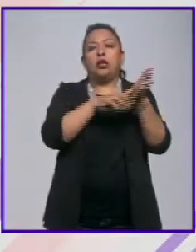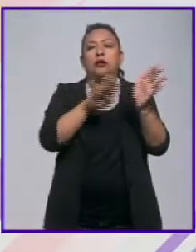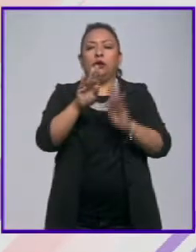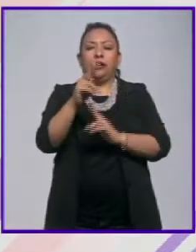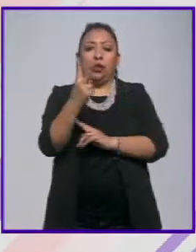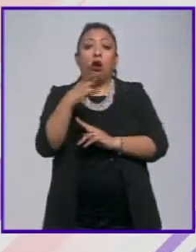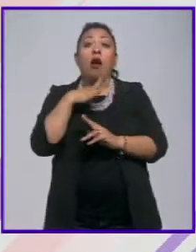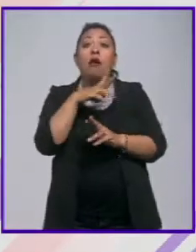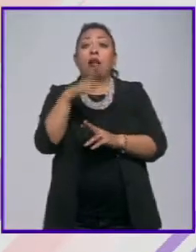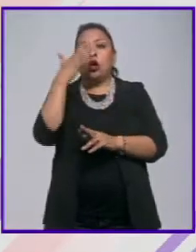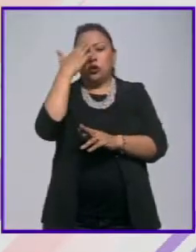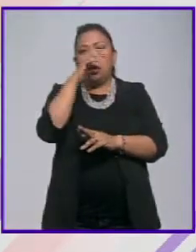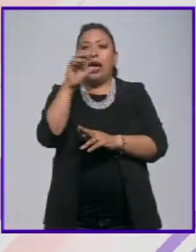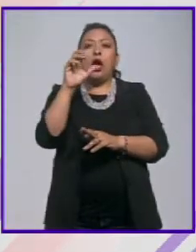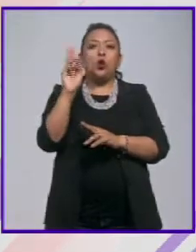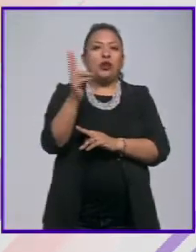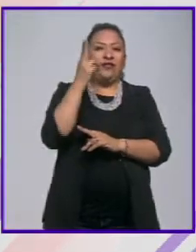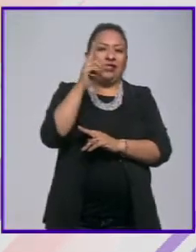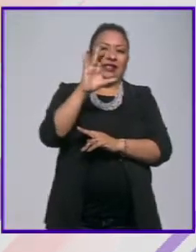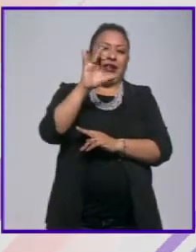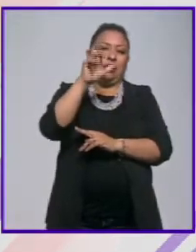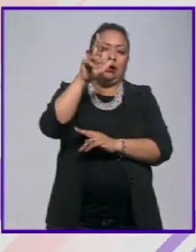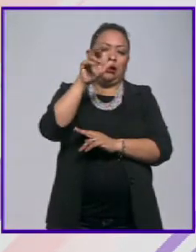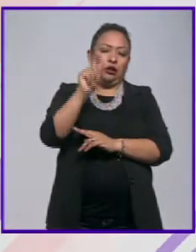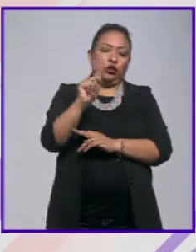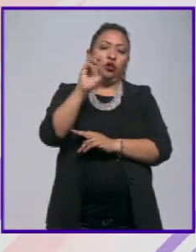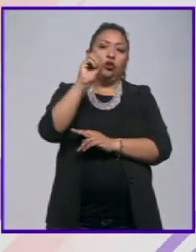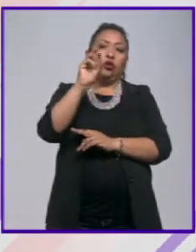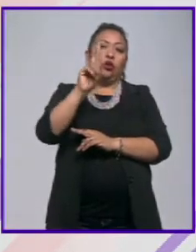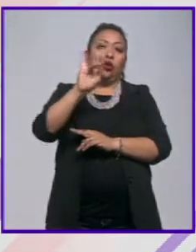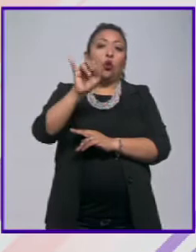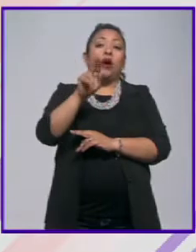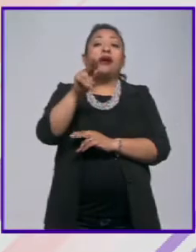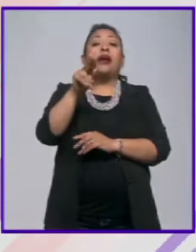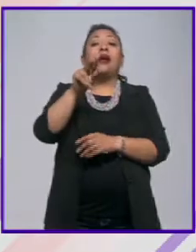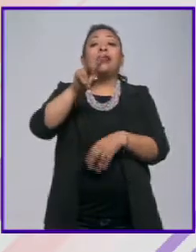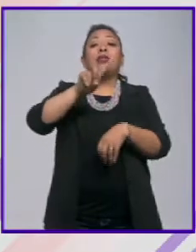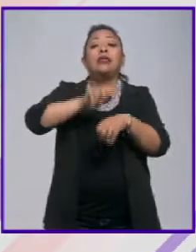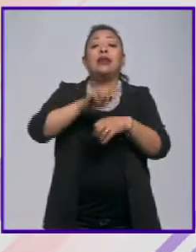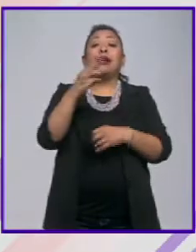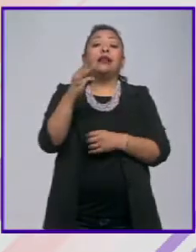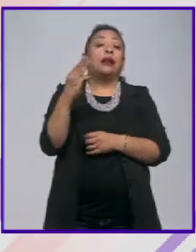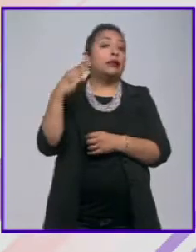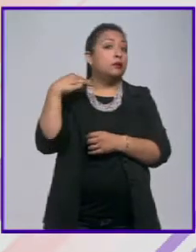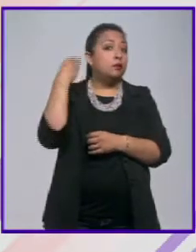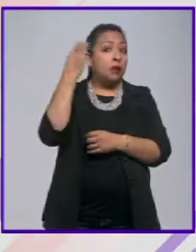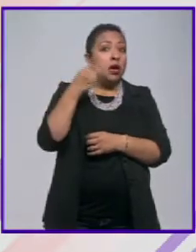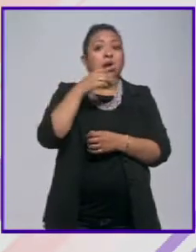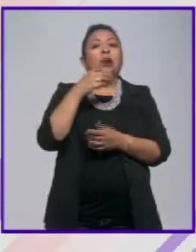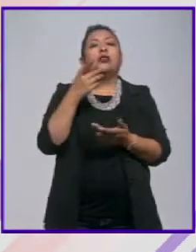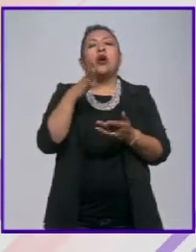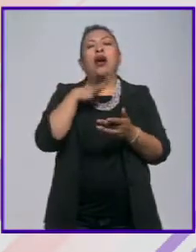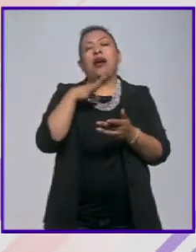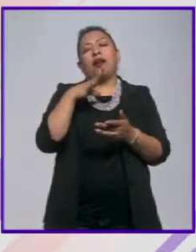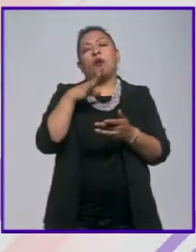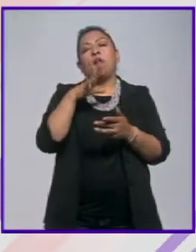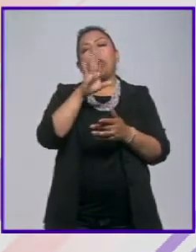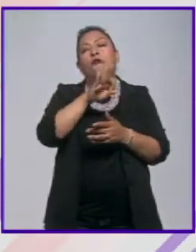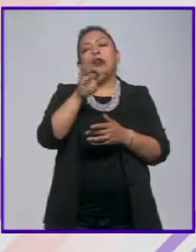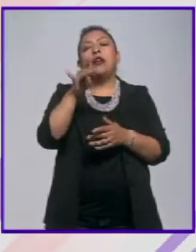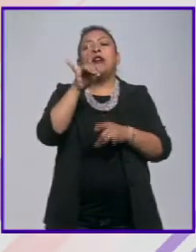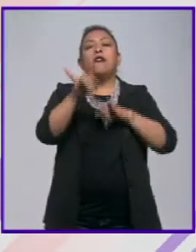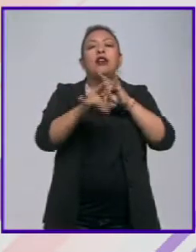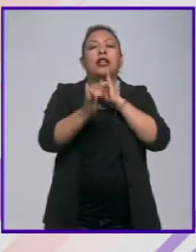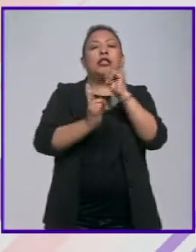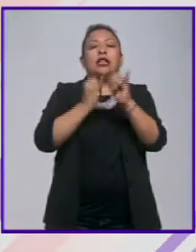entrega del reconocimiento a la Universidad del Claustro de Sor Juana se realizará el 3 de marzo en el marco de la Feria Internacional del